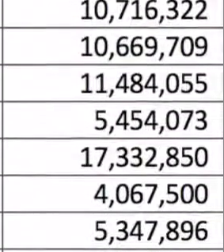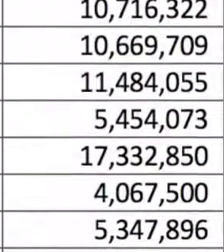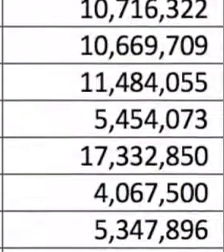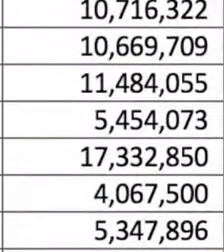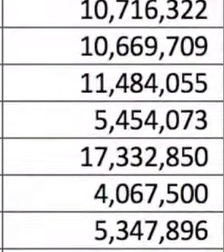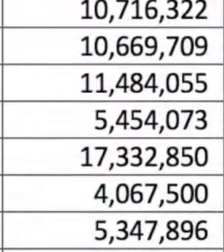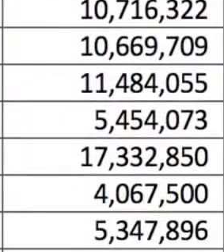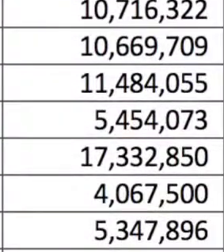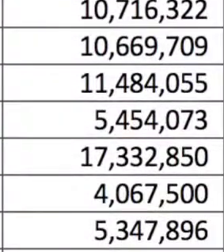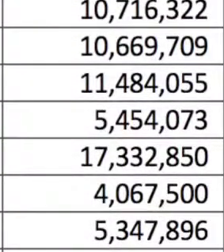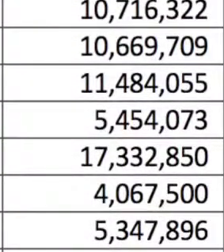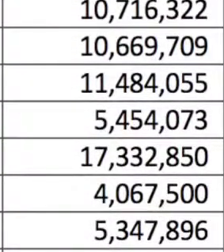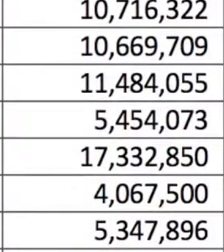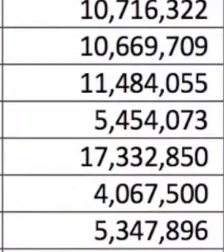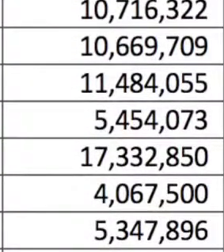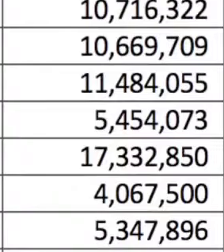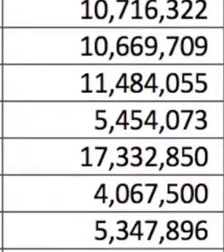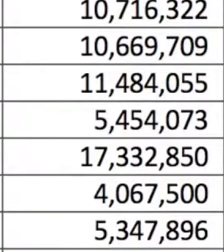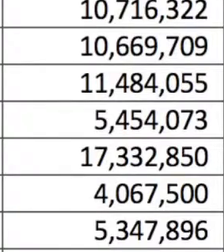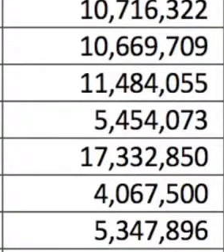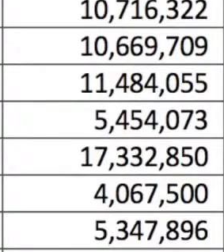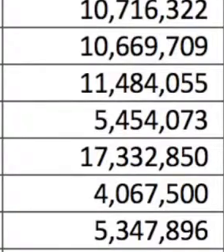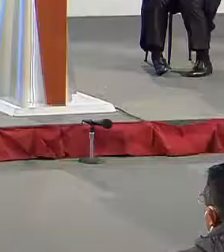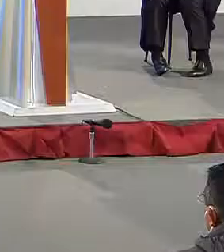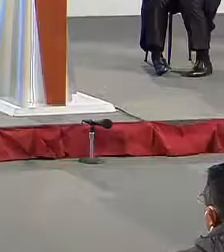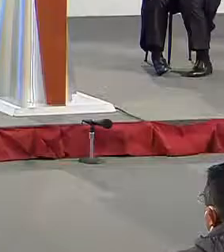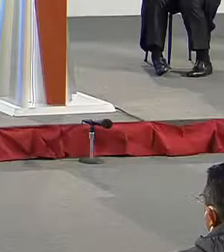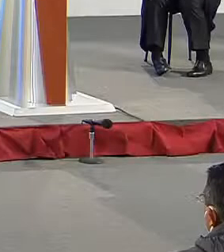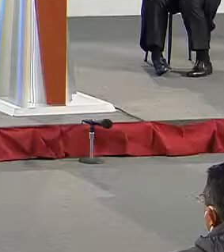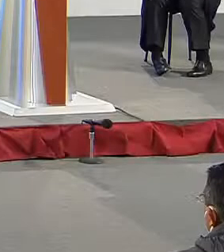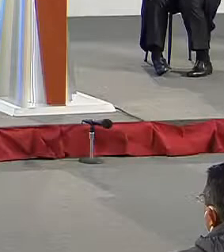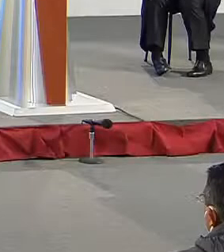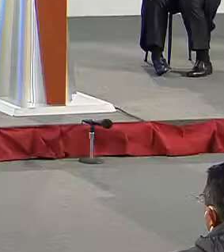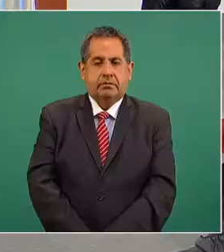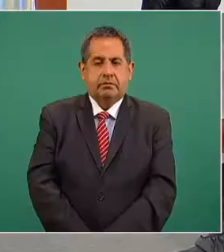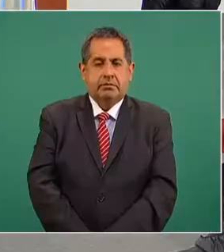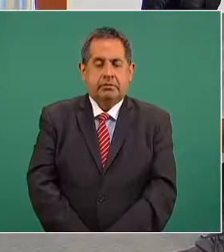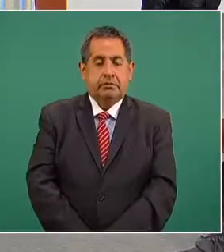no este esto es muy importante